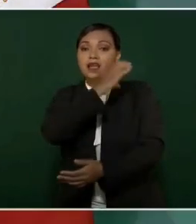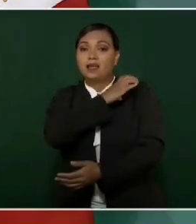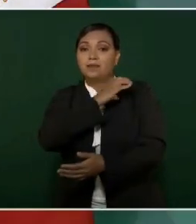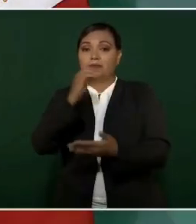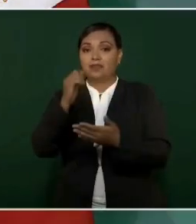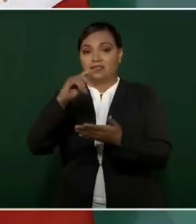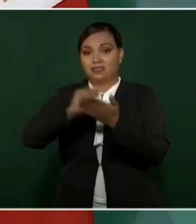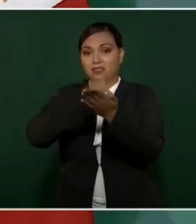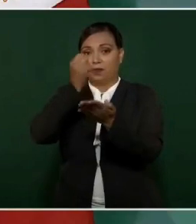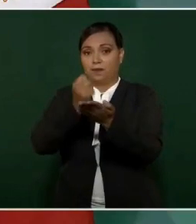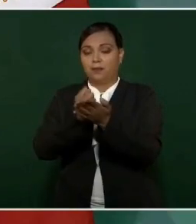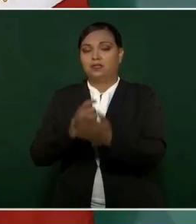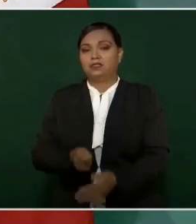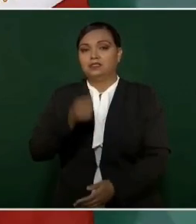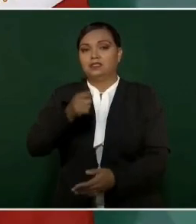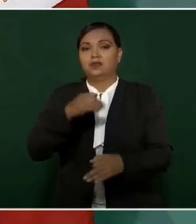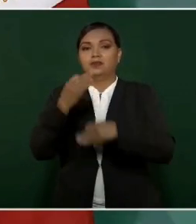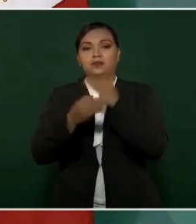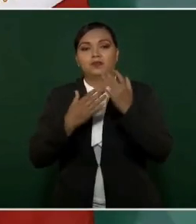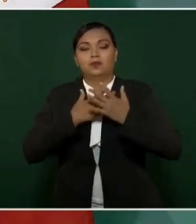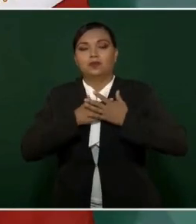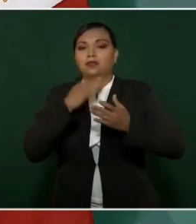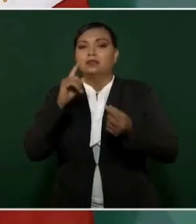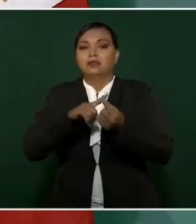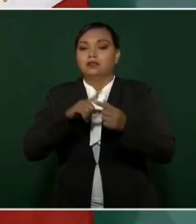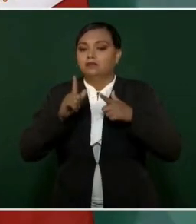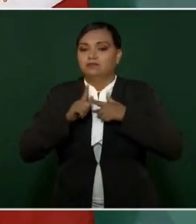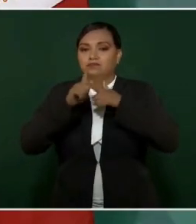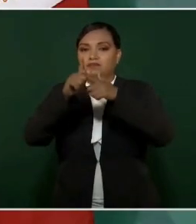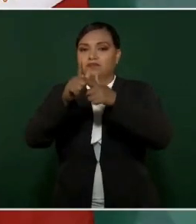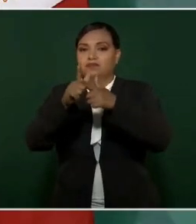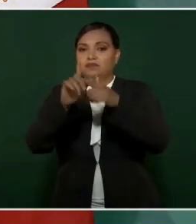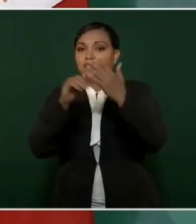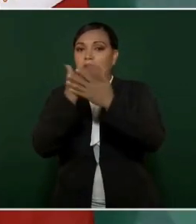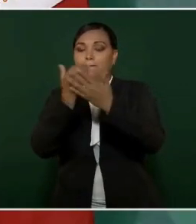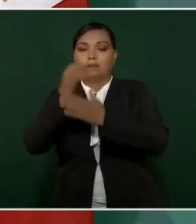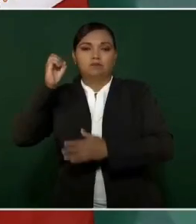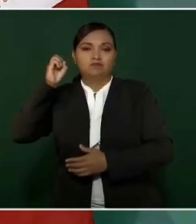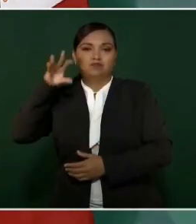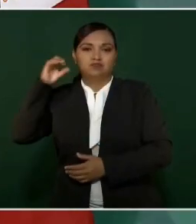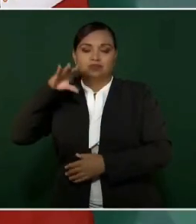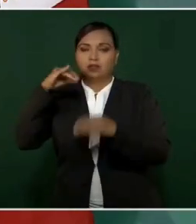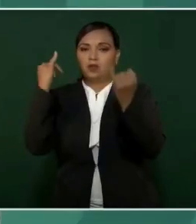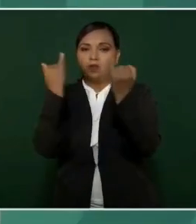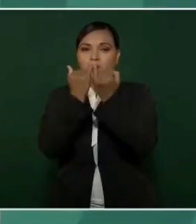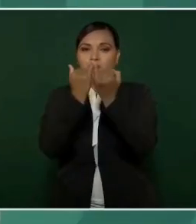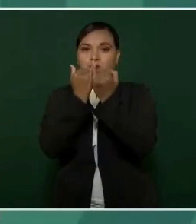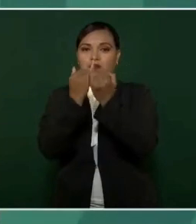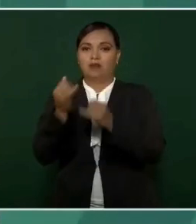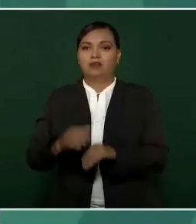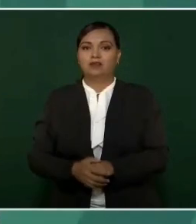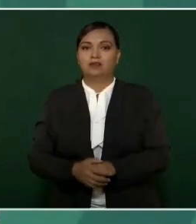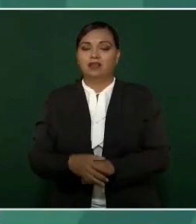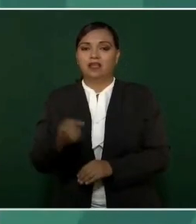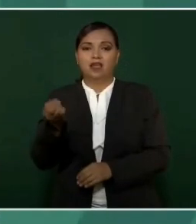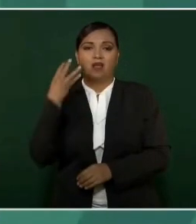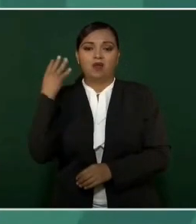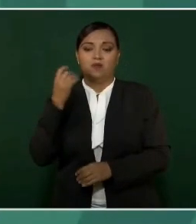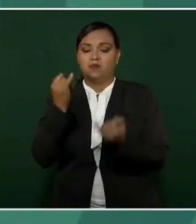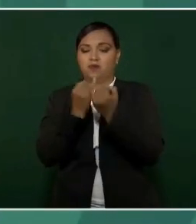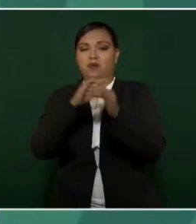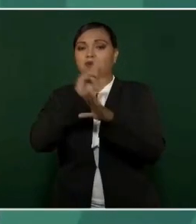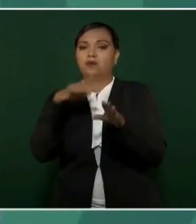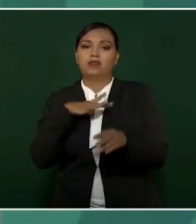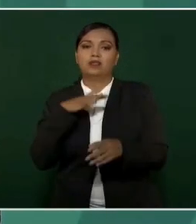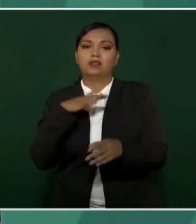el saludo fraternal a quienes siguen esta conferencia mañanera. De la misma forma, nos alienta la presencia